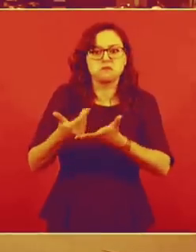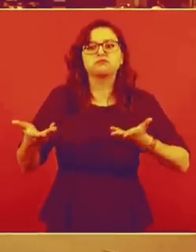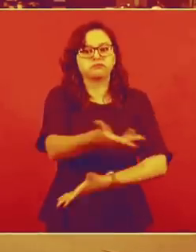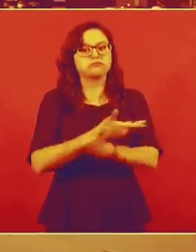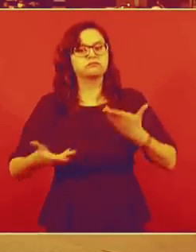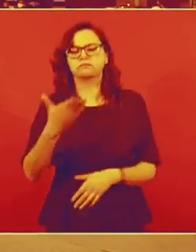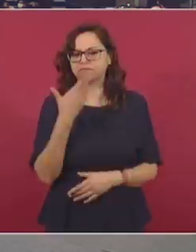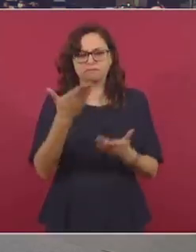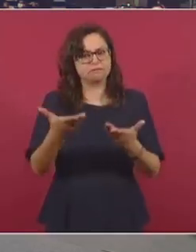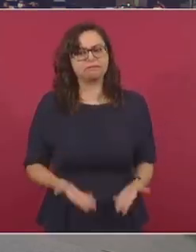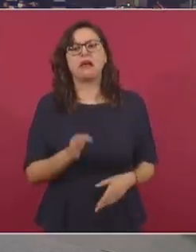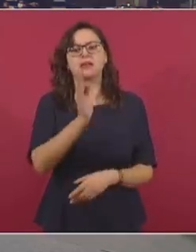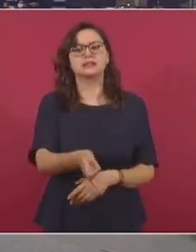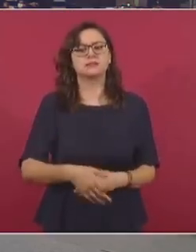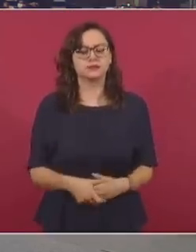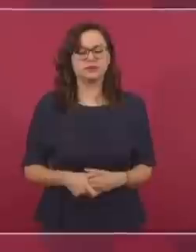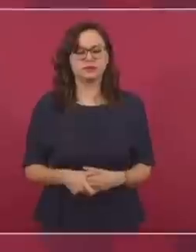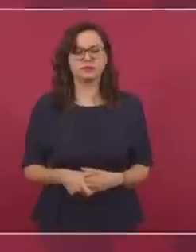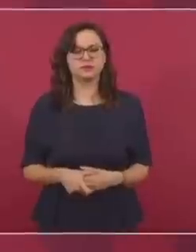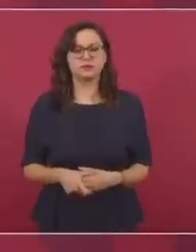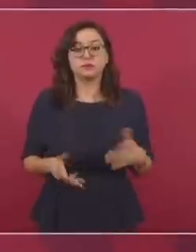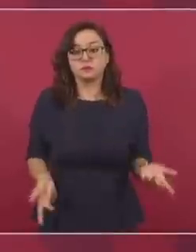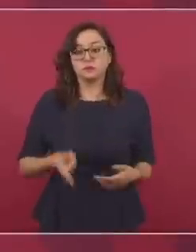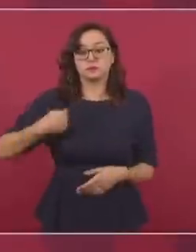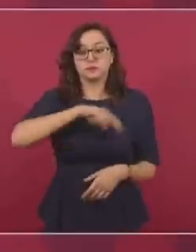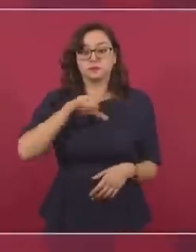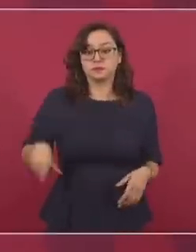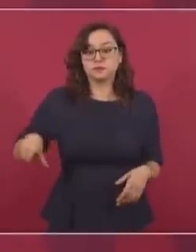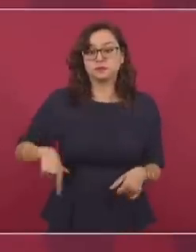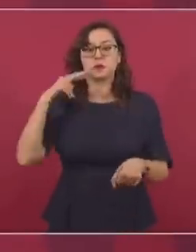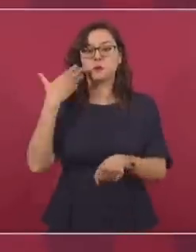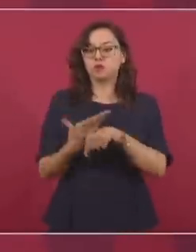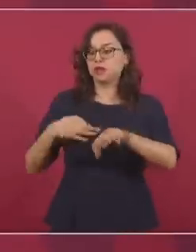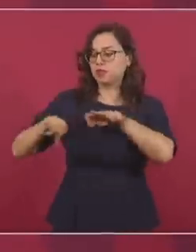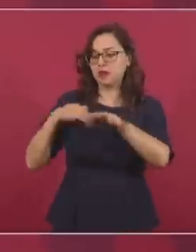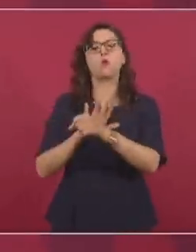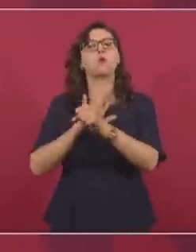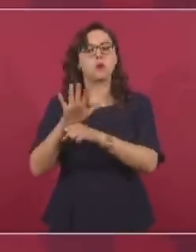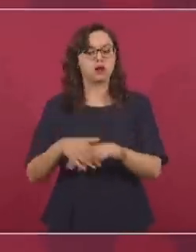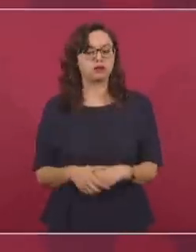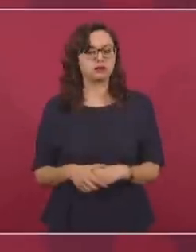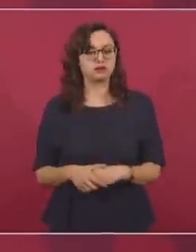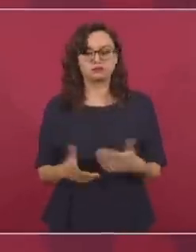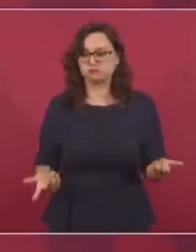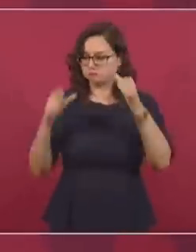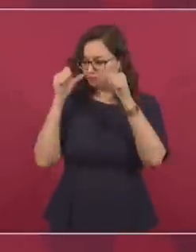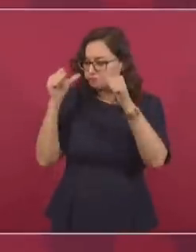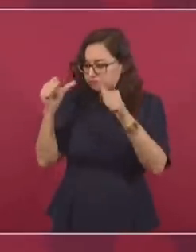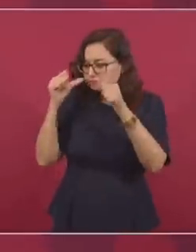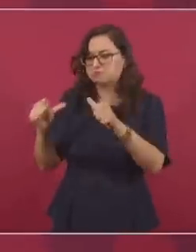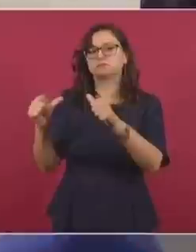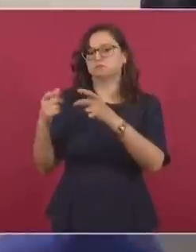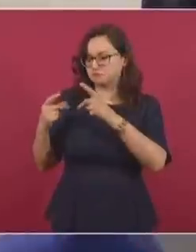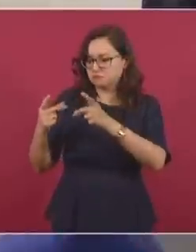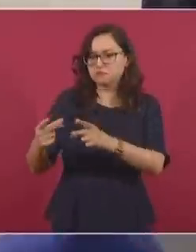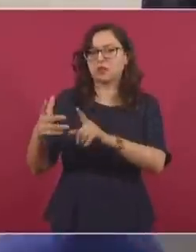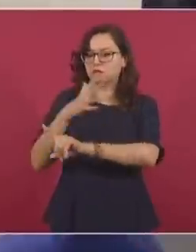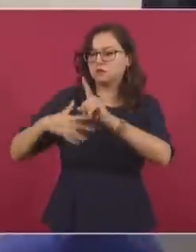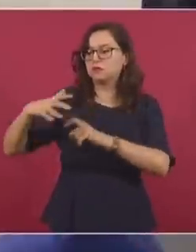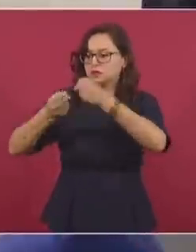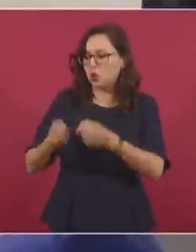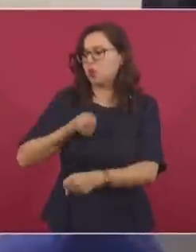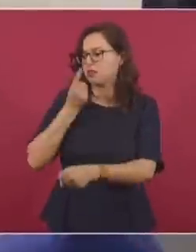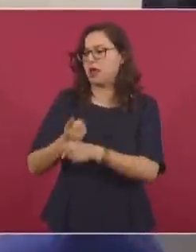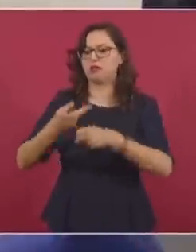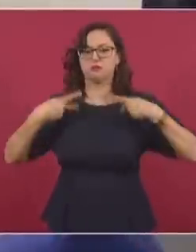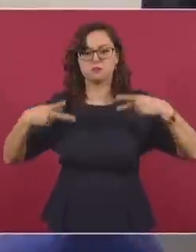es bienvenido. Y nosotros lo que vamos a estar siempre procurando es que haya seguridad, en